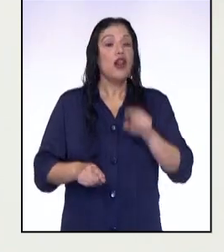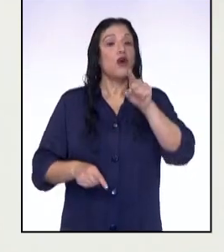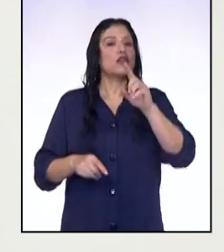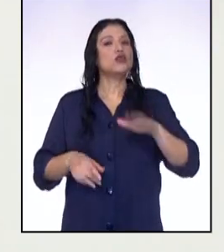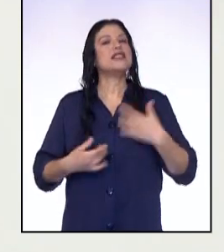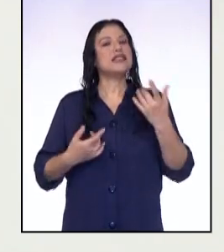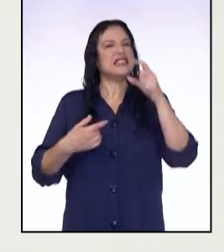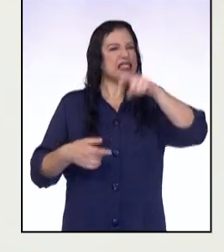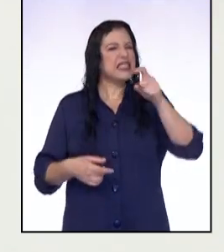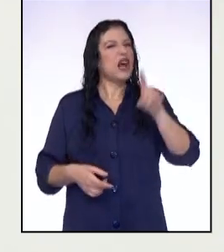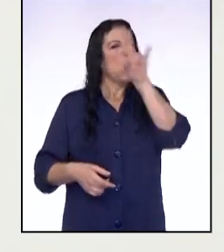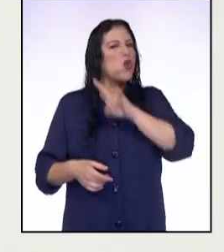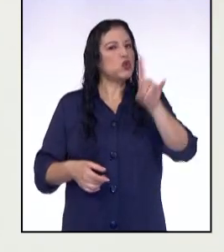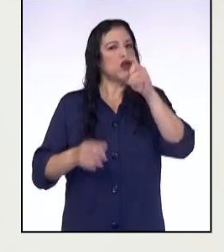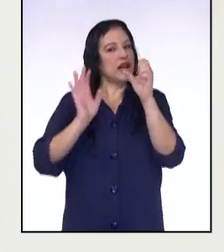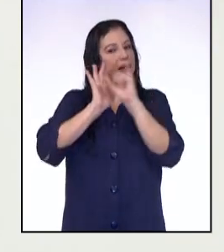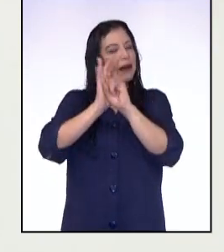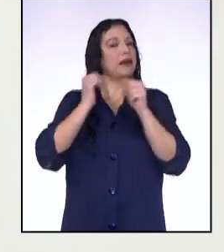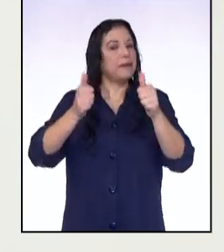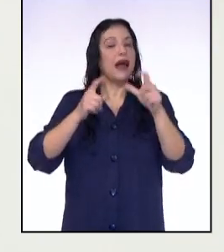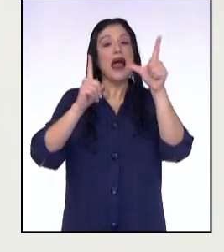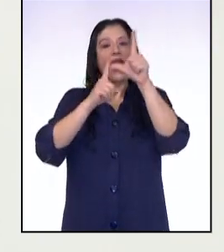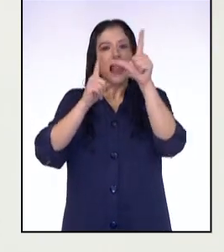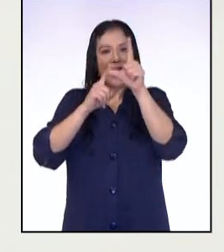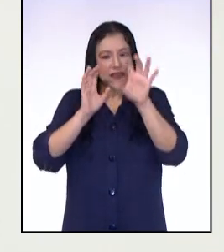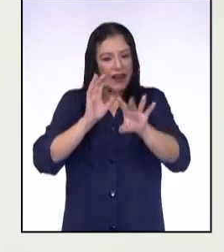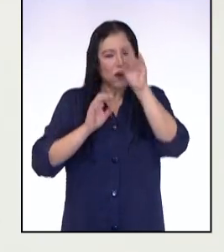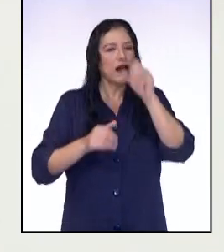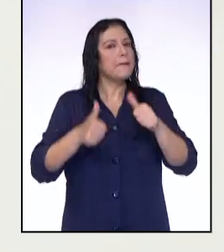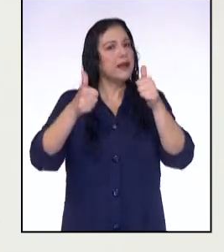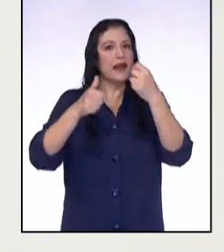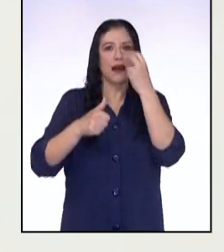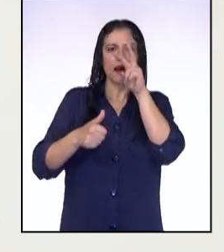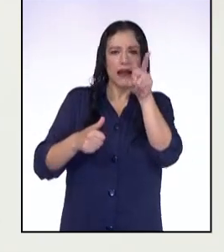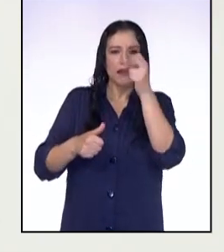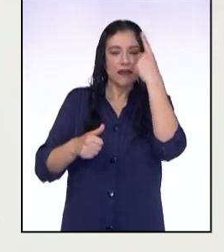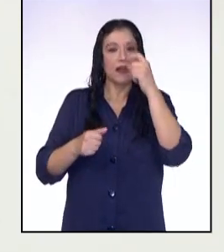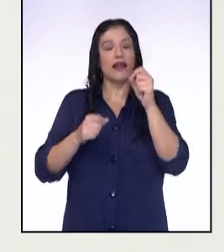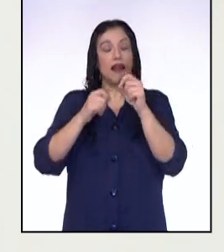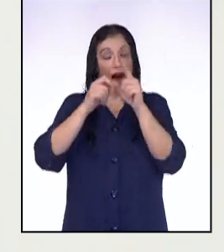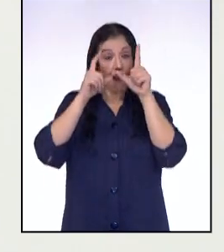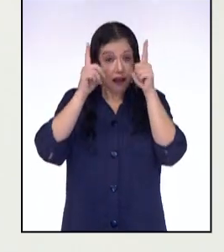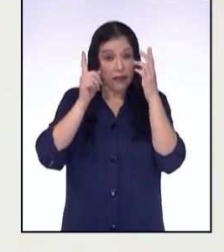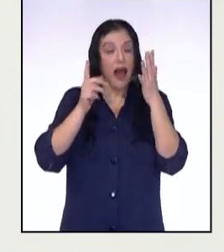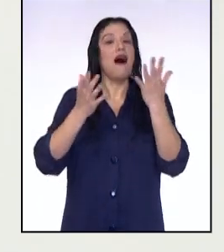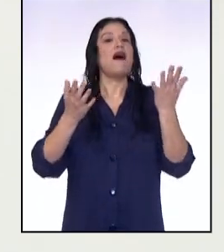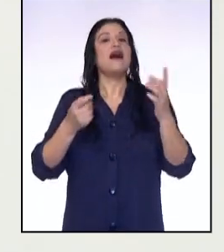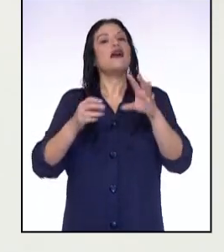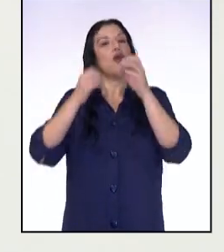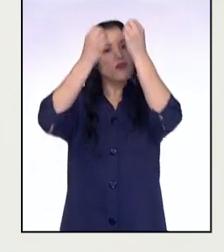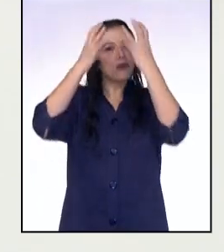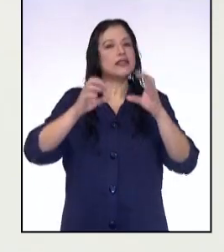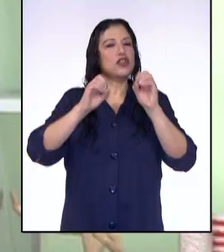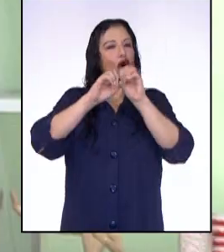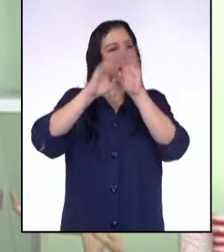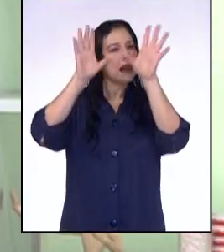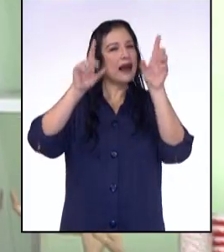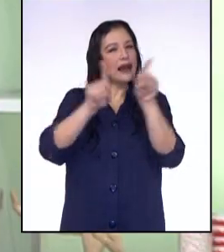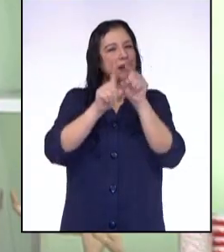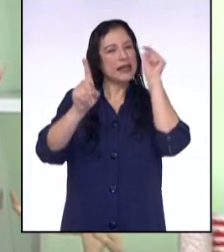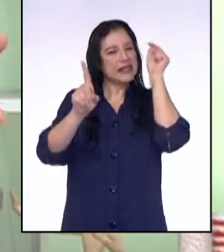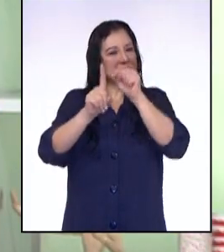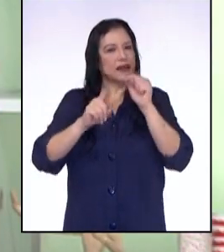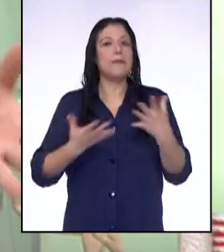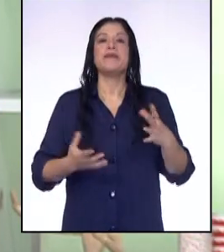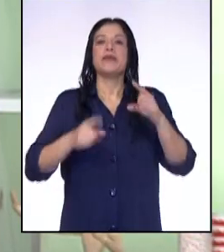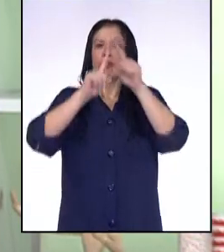imágenes adecuadas. Escoger una letra que se entienda y de buen tamaño. Así como información clara y precisa. ¿Y la